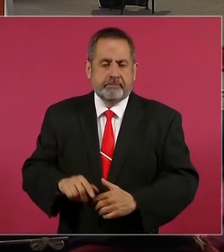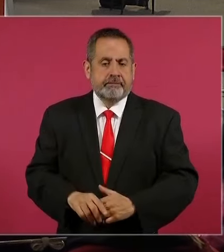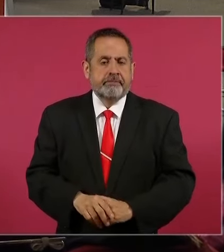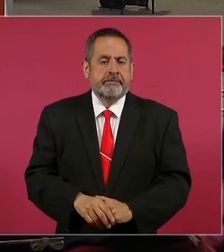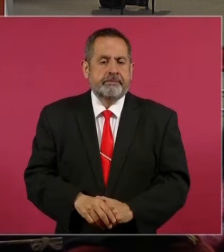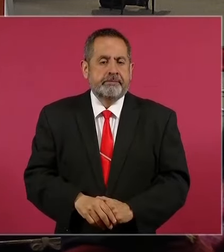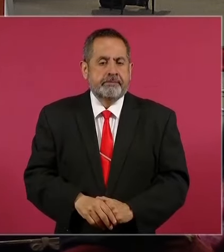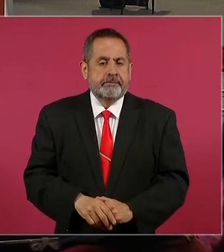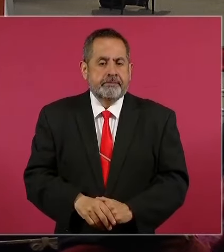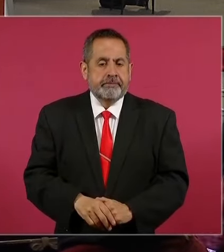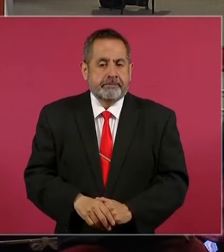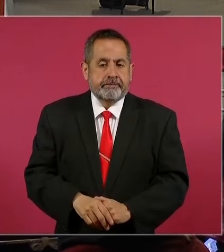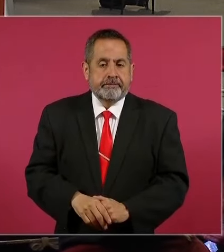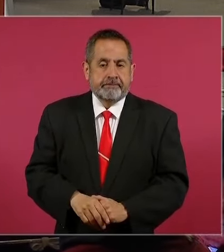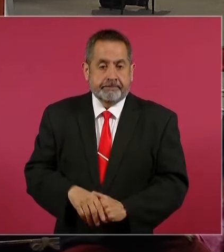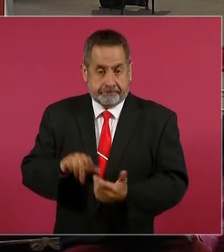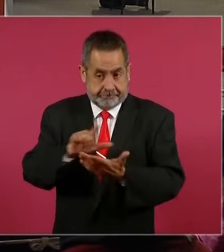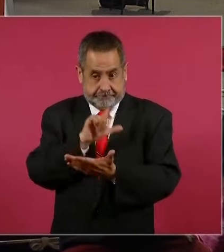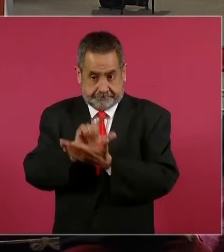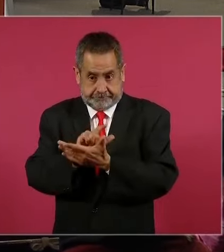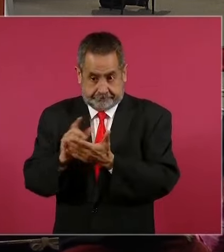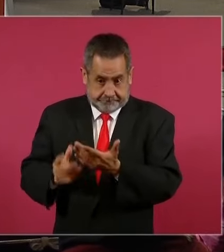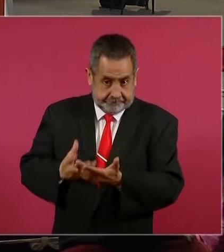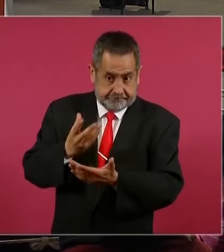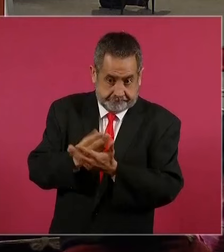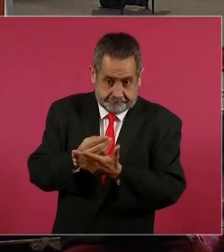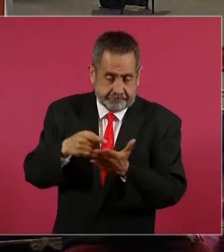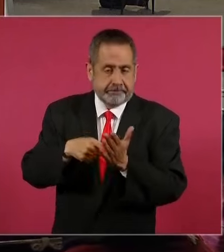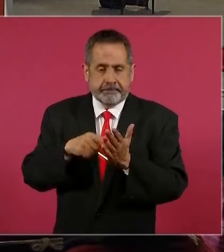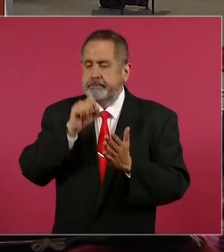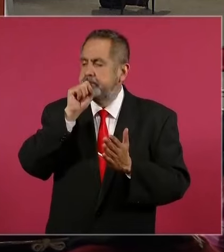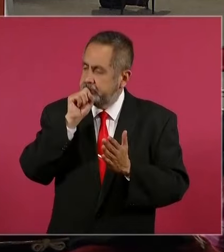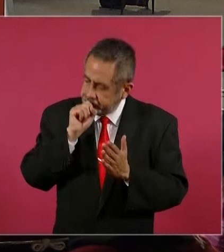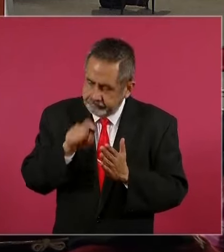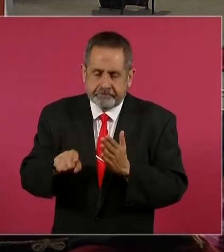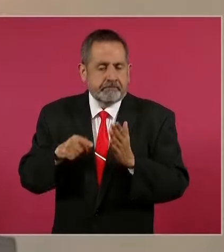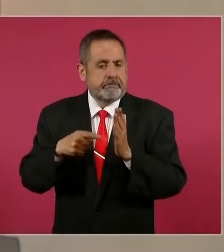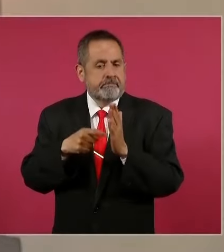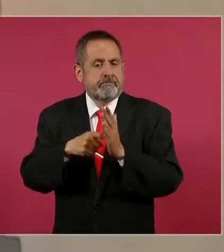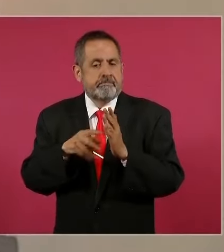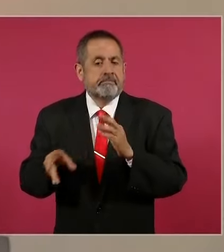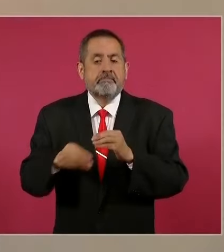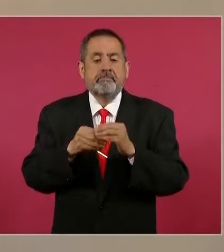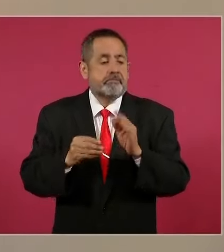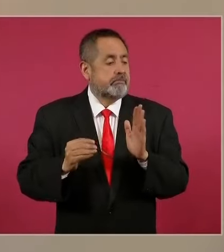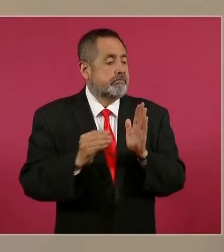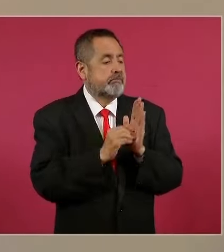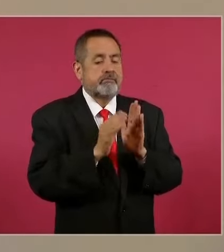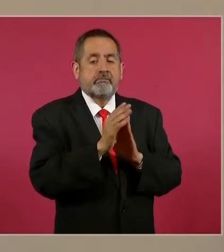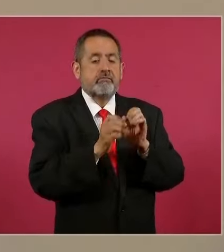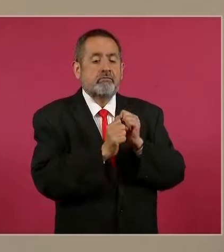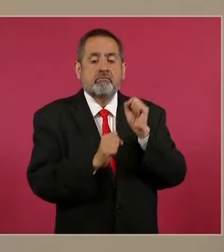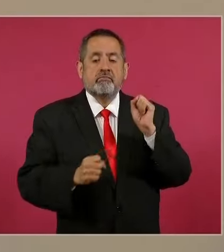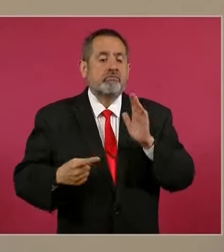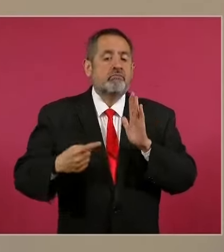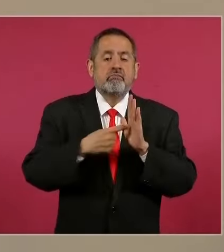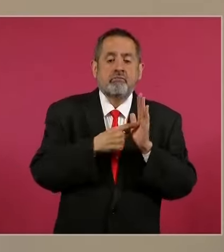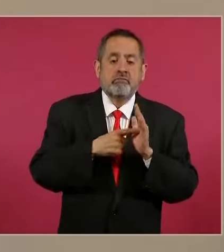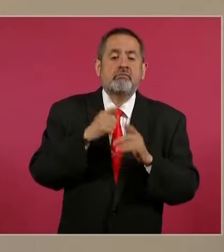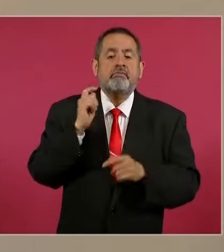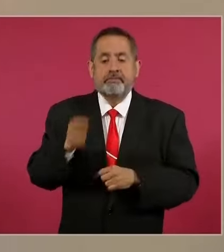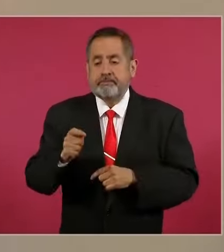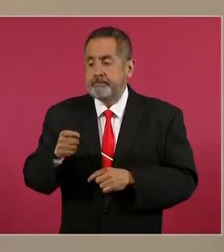Parte del paquete se establece y se reconoce por primera vez en la Constitución el principio de